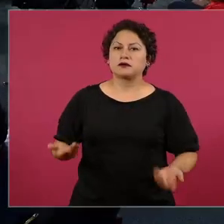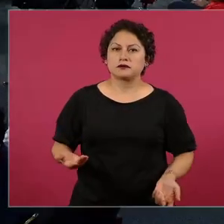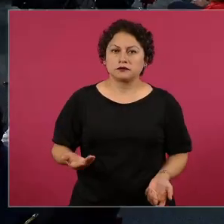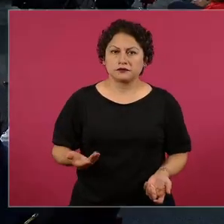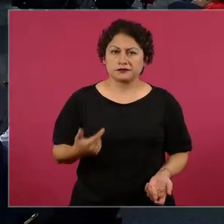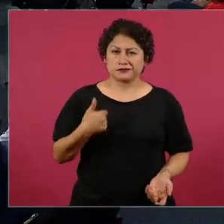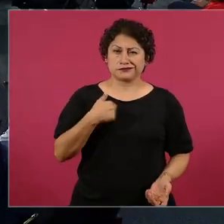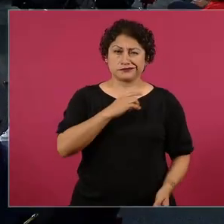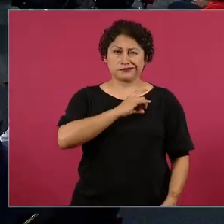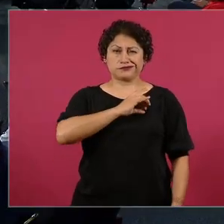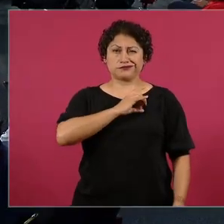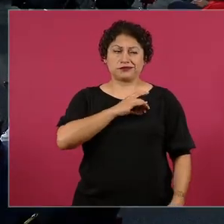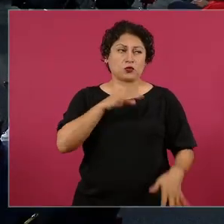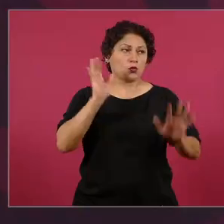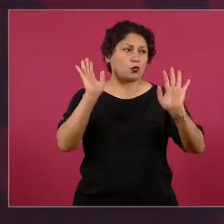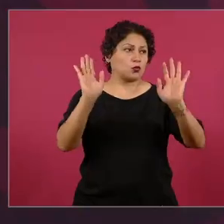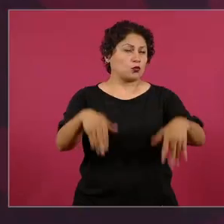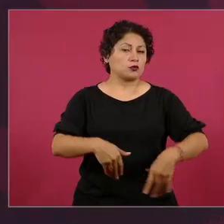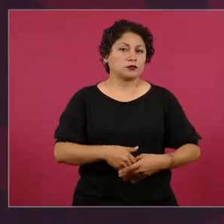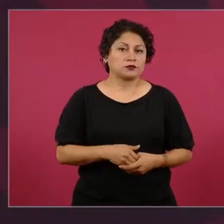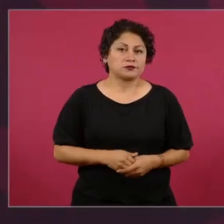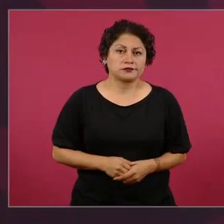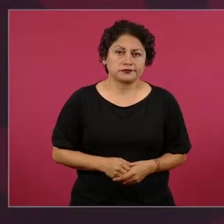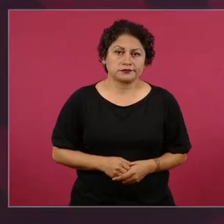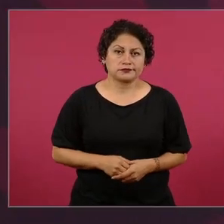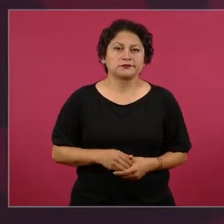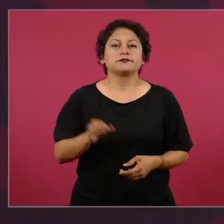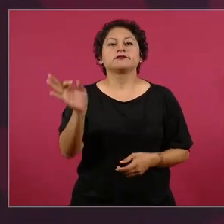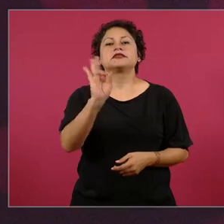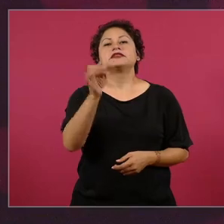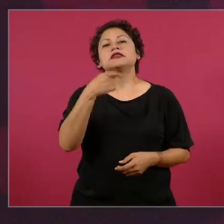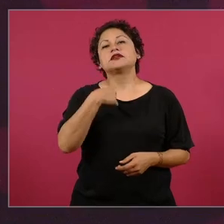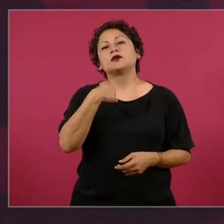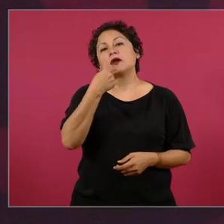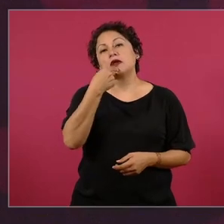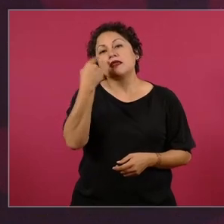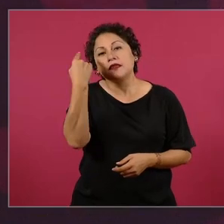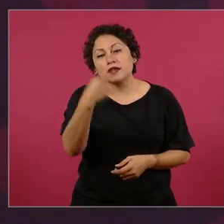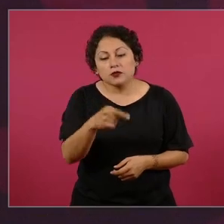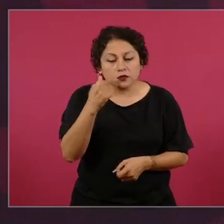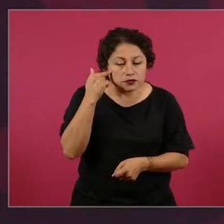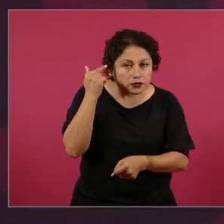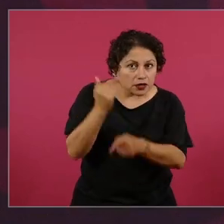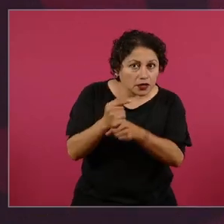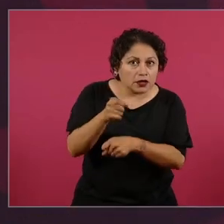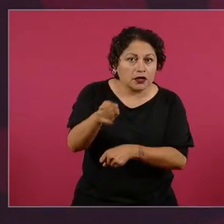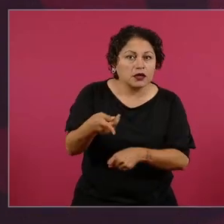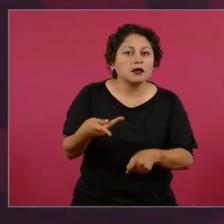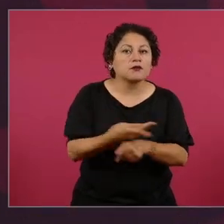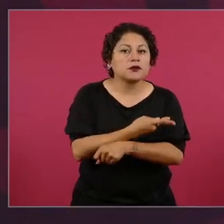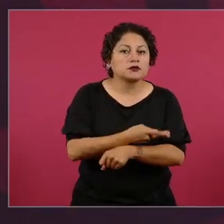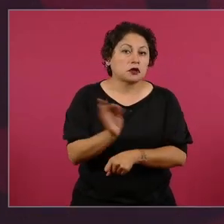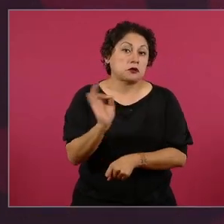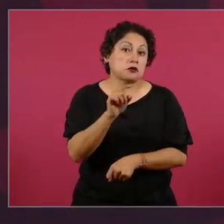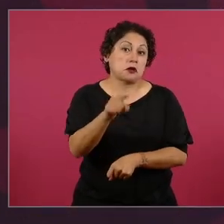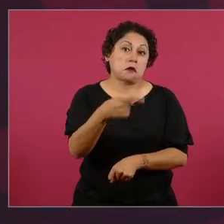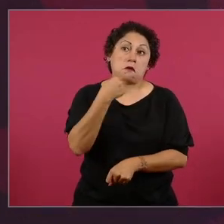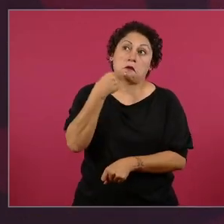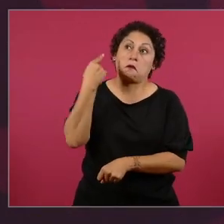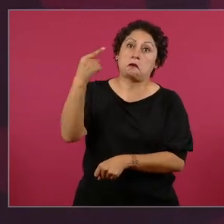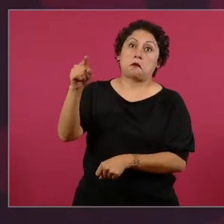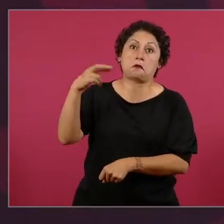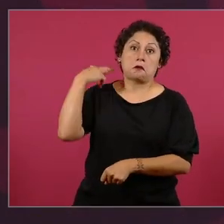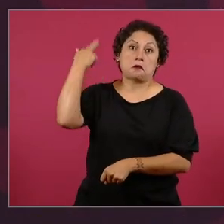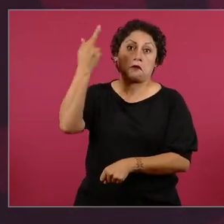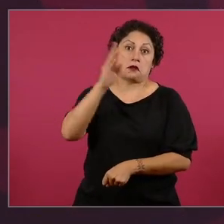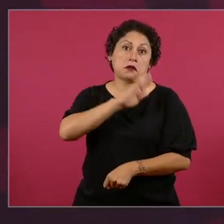a quejarse con el rey de España o